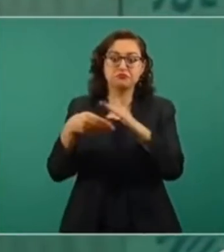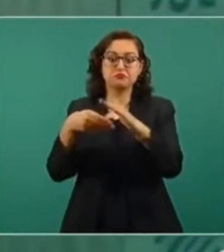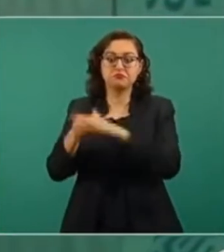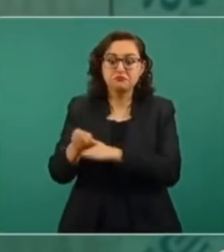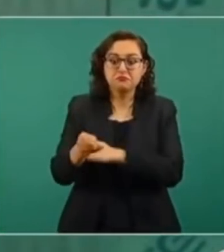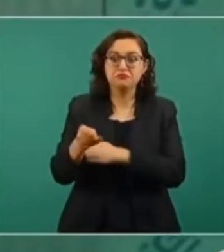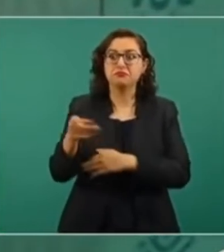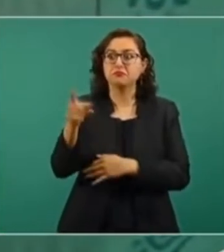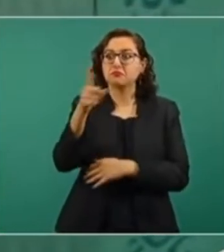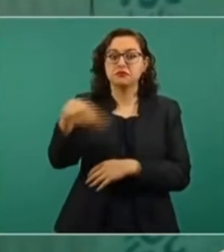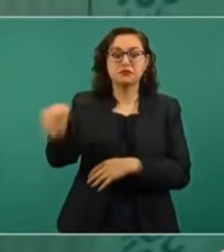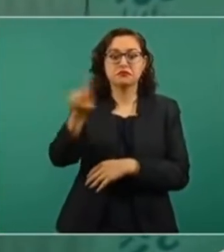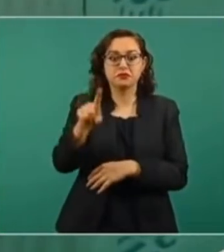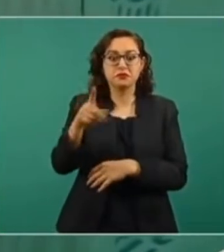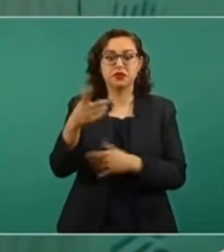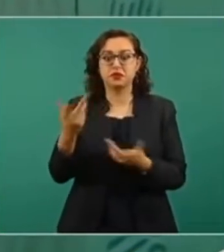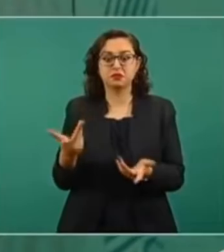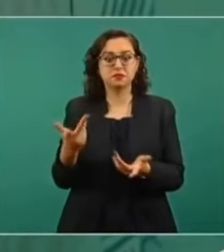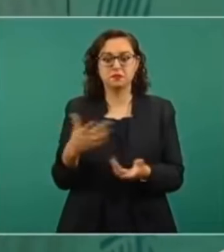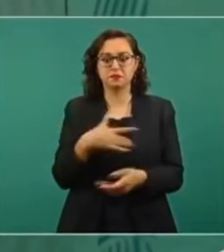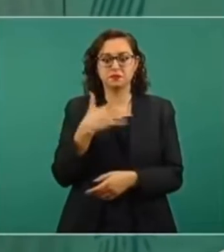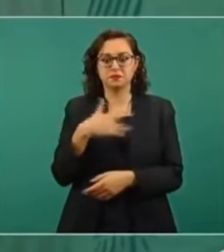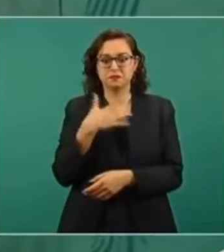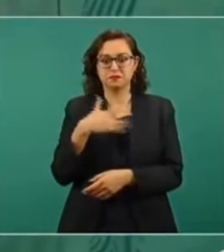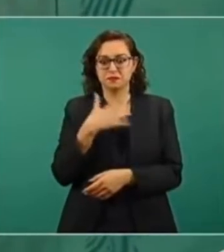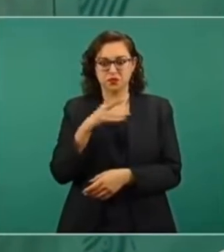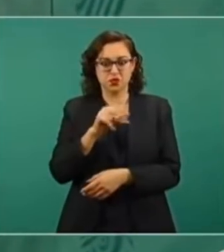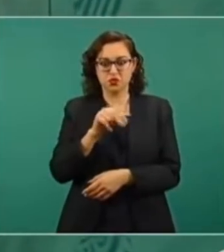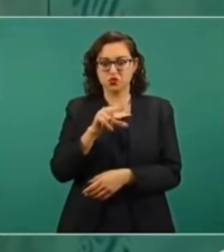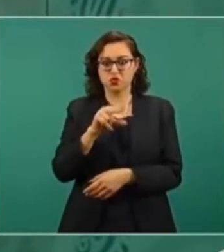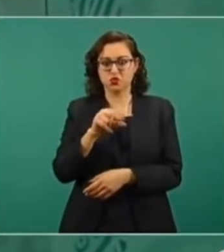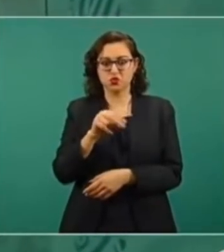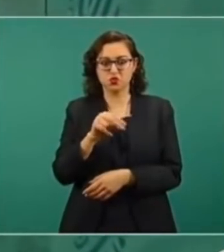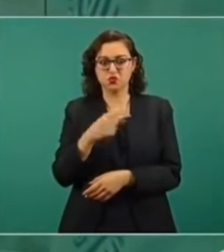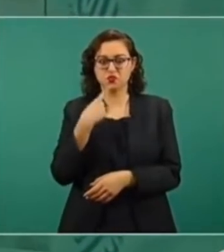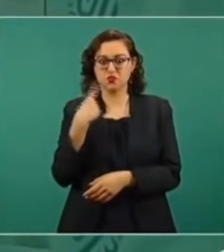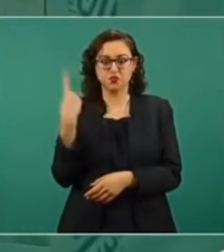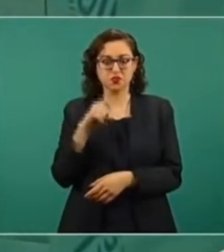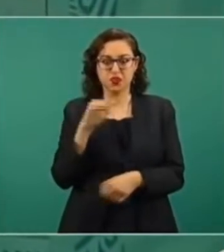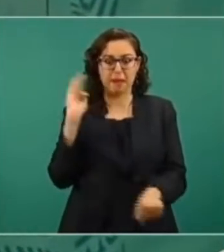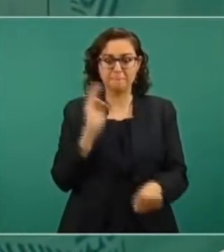los que están de hecho